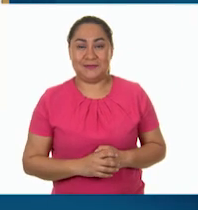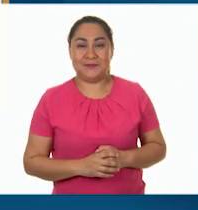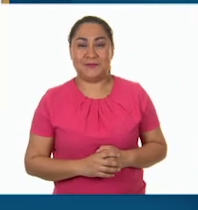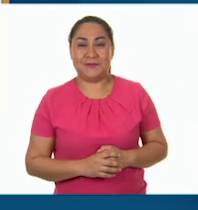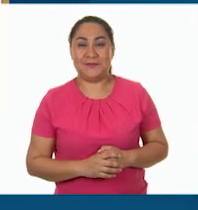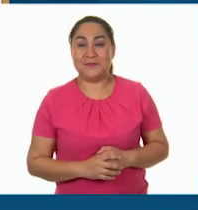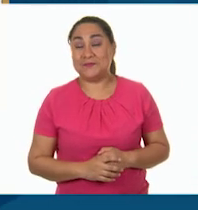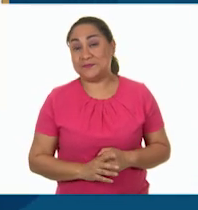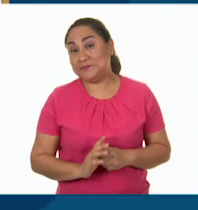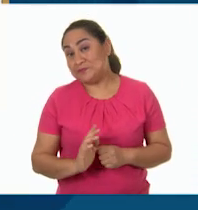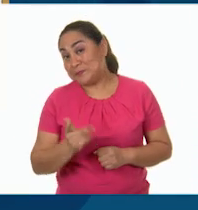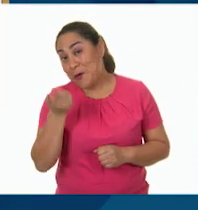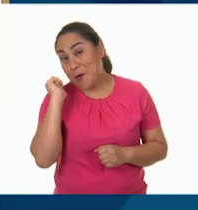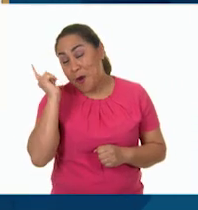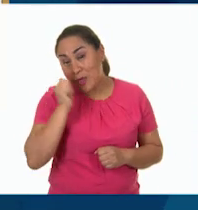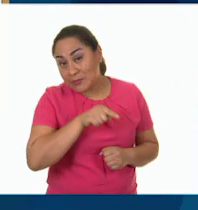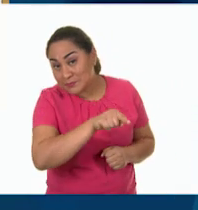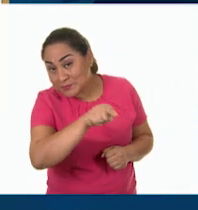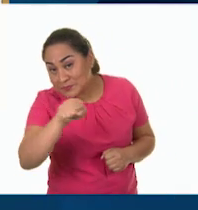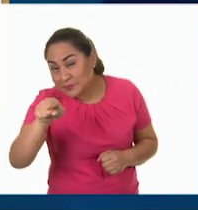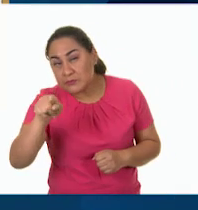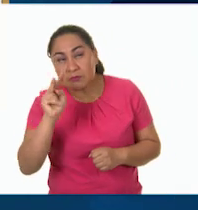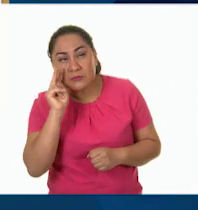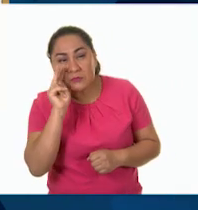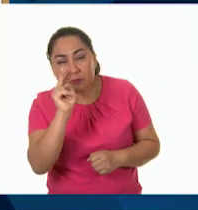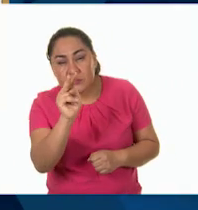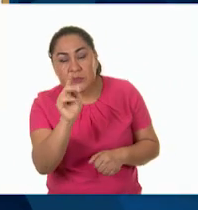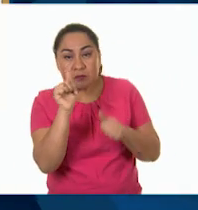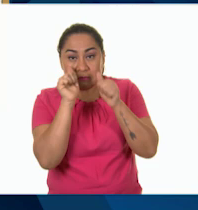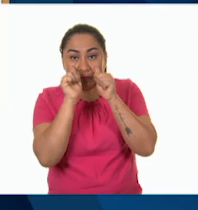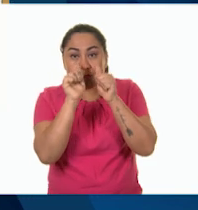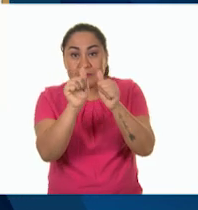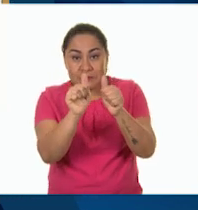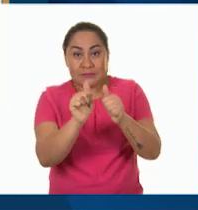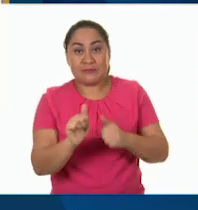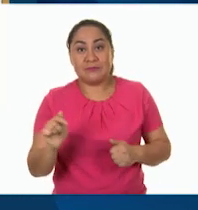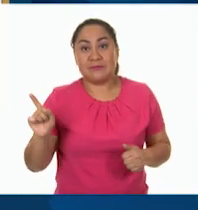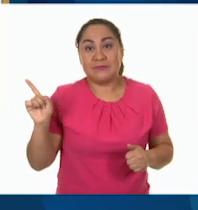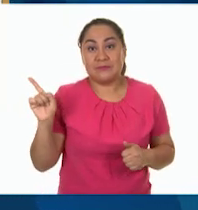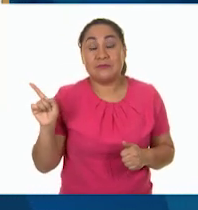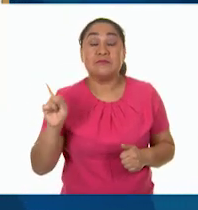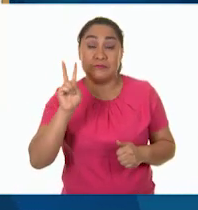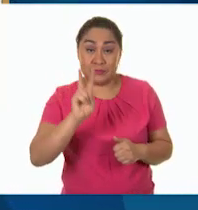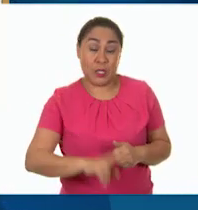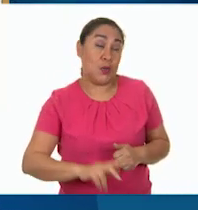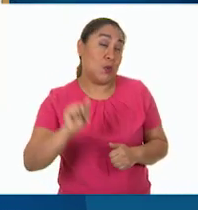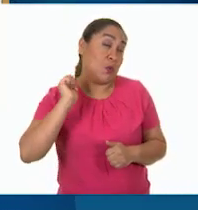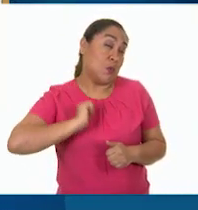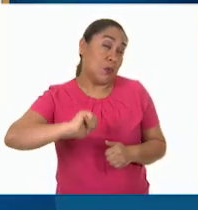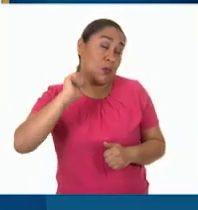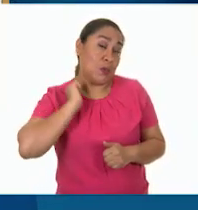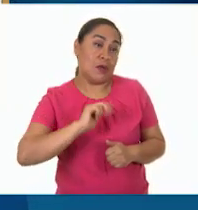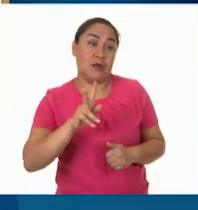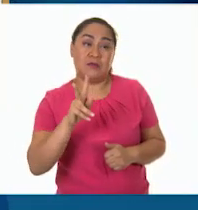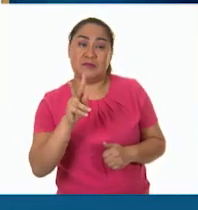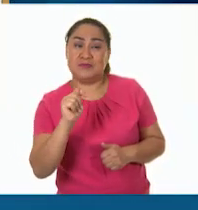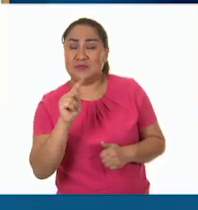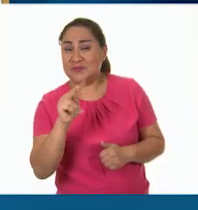Espero que los alumnos en casa estén viendo con atención esta imagen, porque las televisiones de esta época son